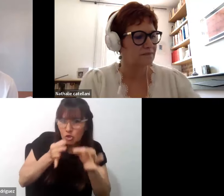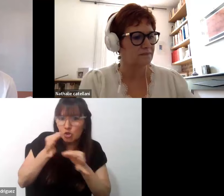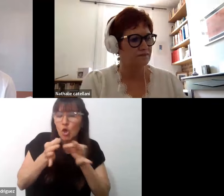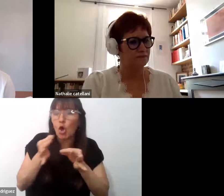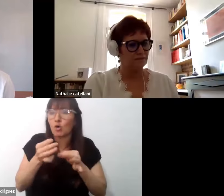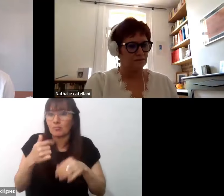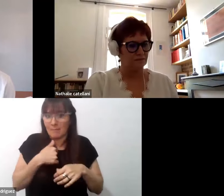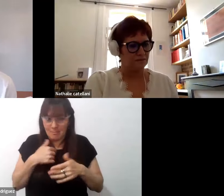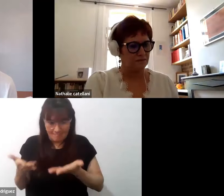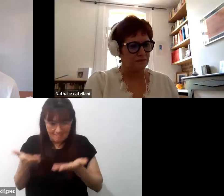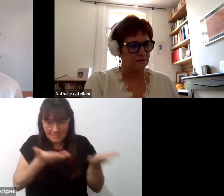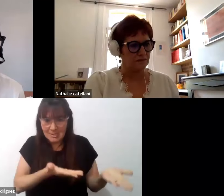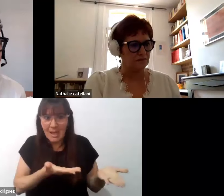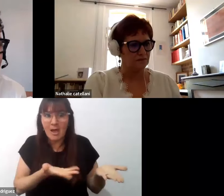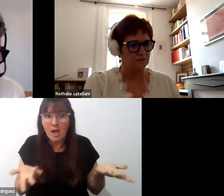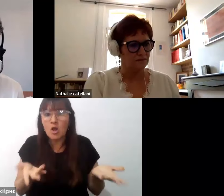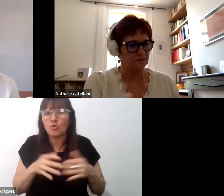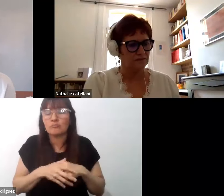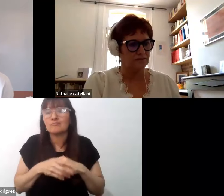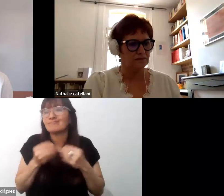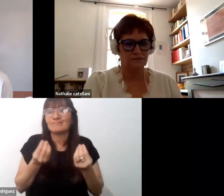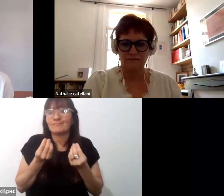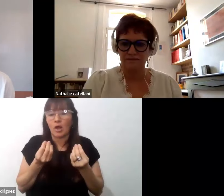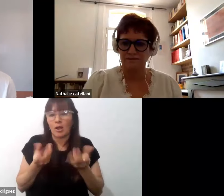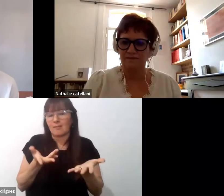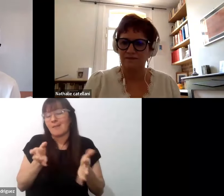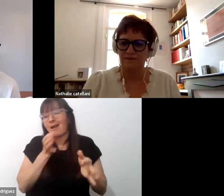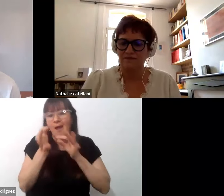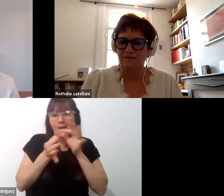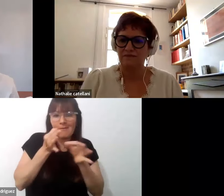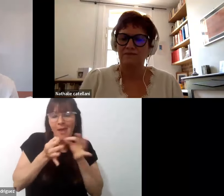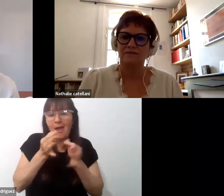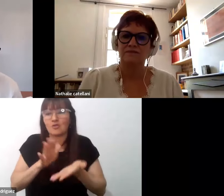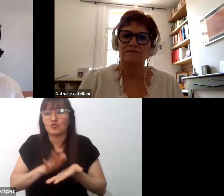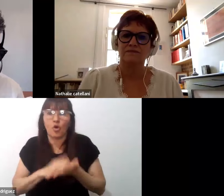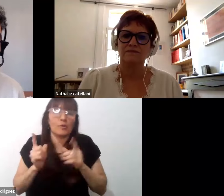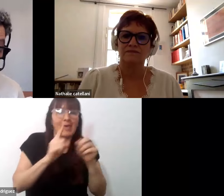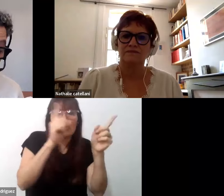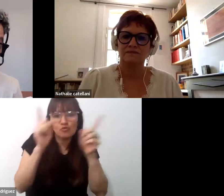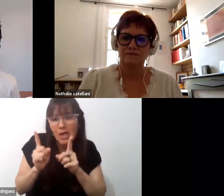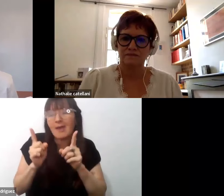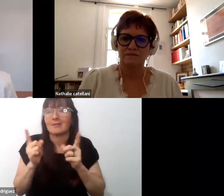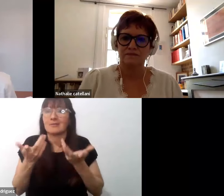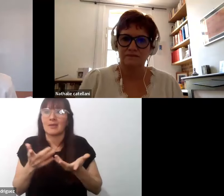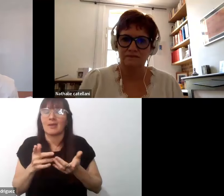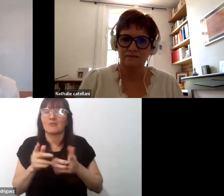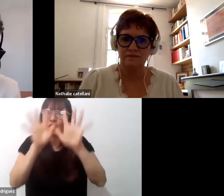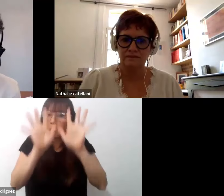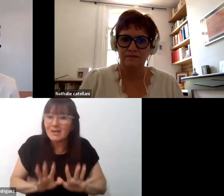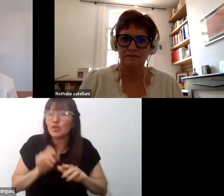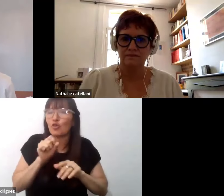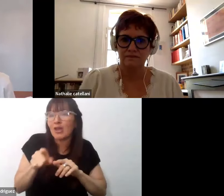invitaron, no solo porque íbamos a hablar de cómo los docentes los formadores de docentes, los